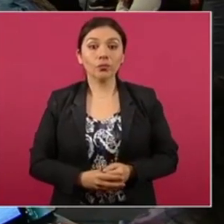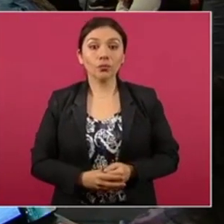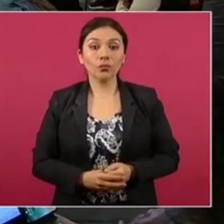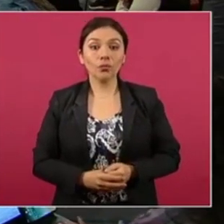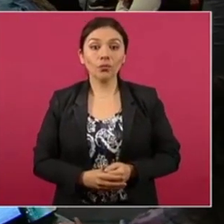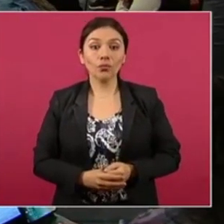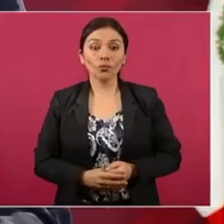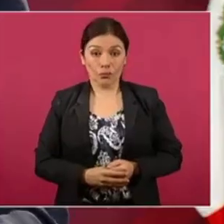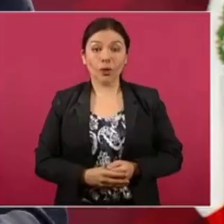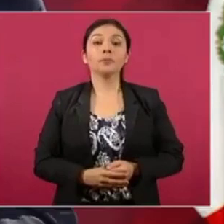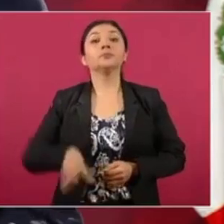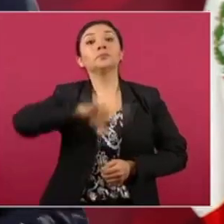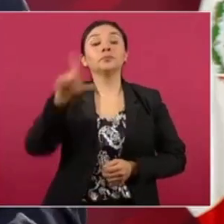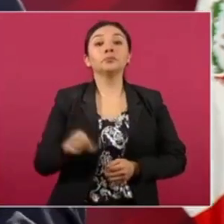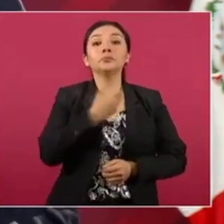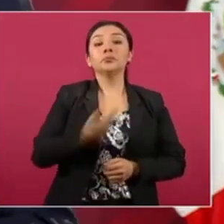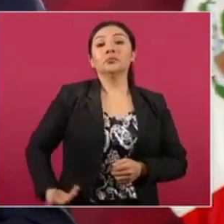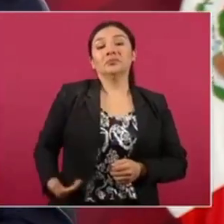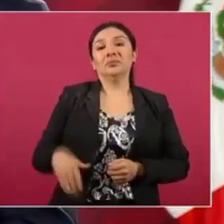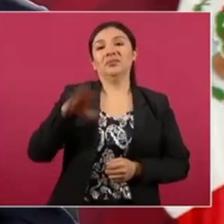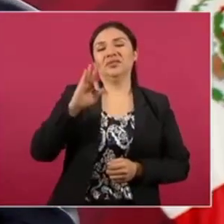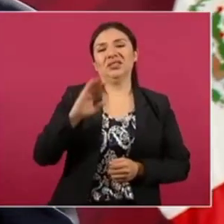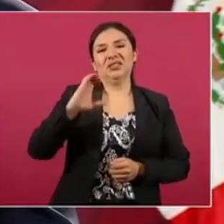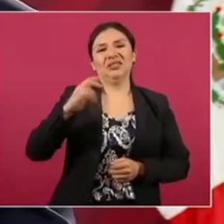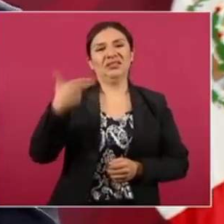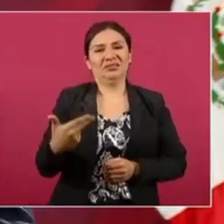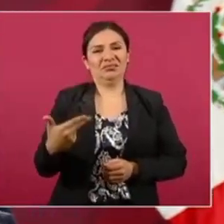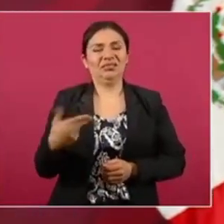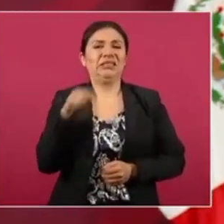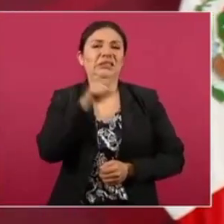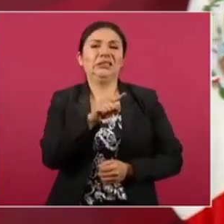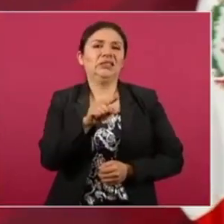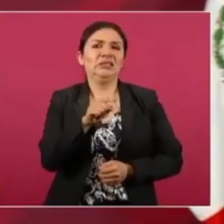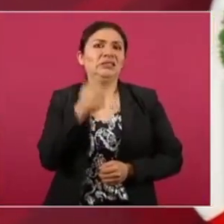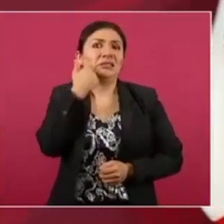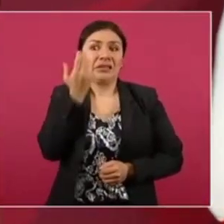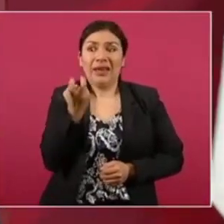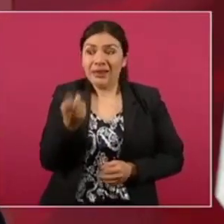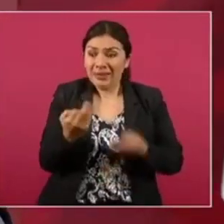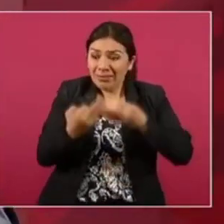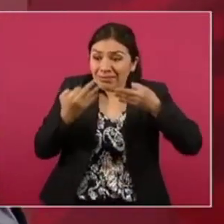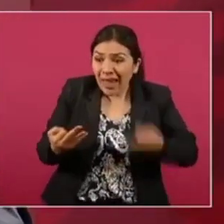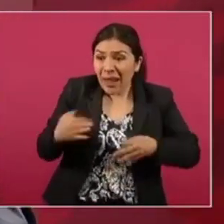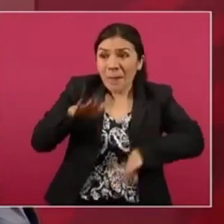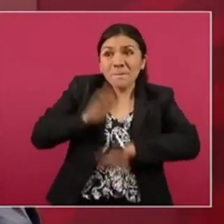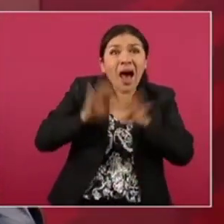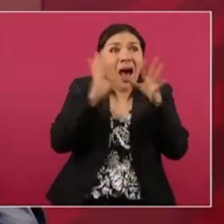Y Calderón lo que quería era que ya ni se hablara del ejido,